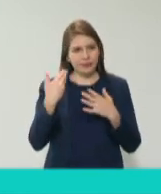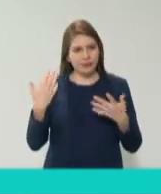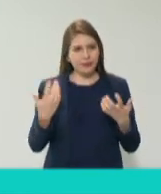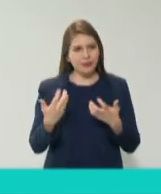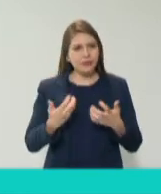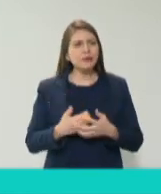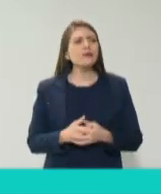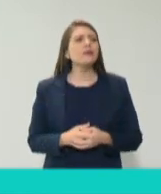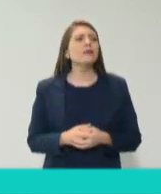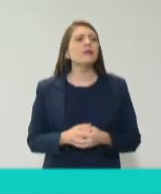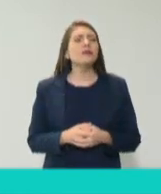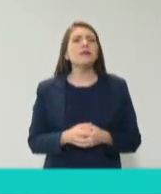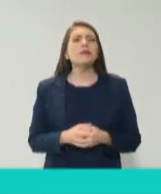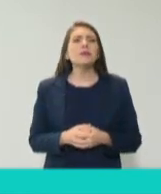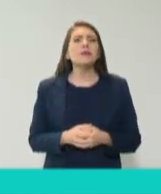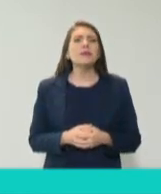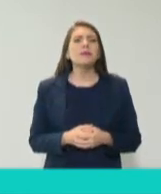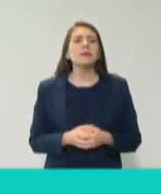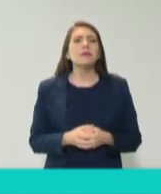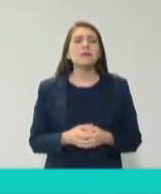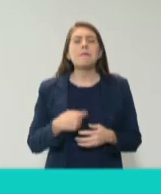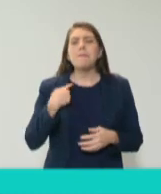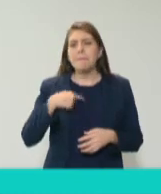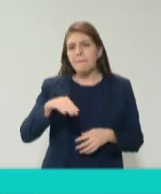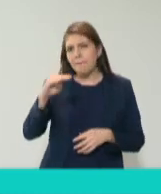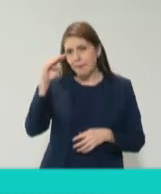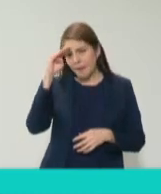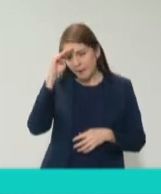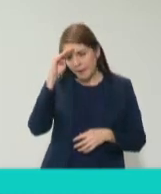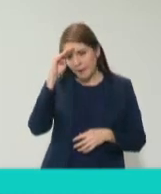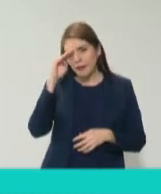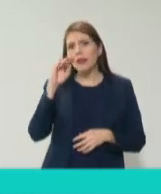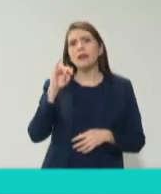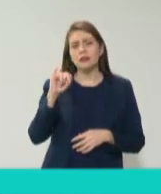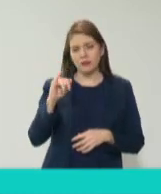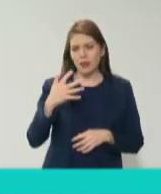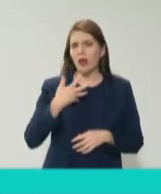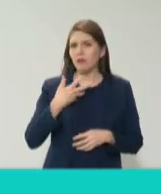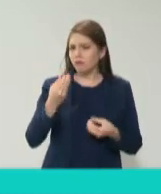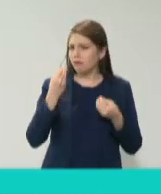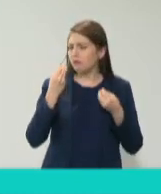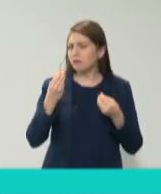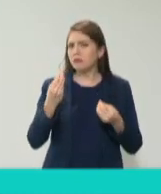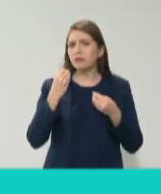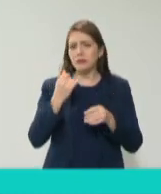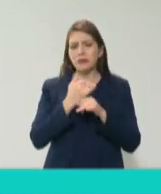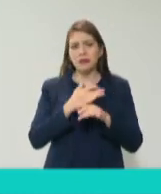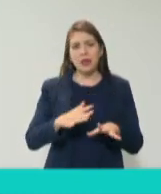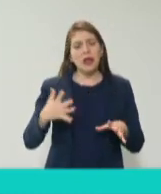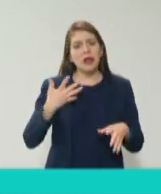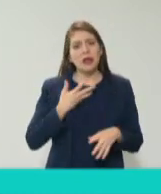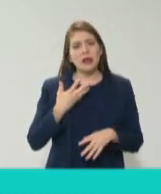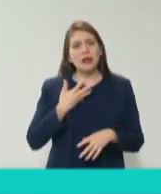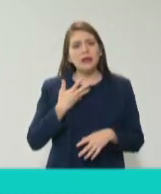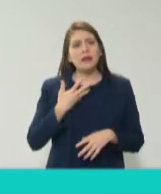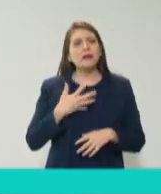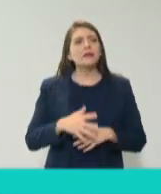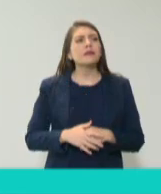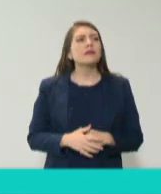pues reflexionaba que es cierto que tenemos un montón de información y ya lo decía